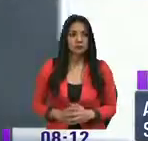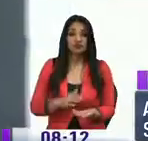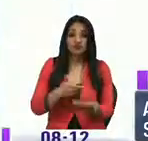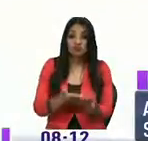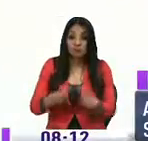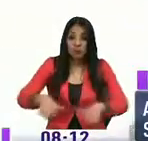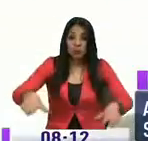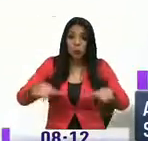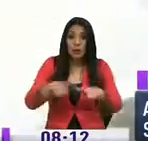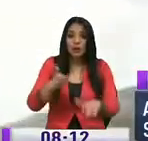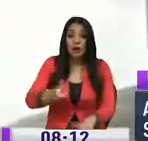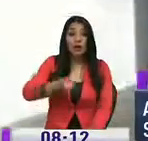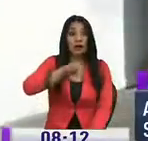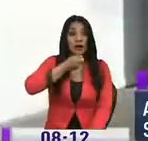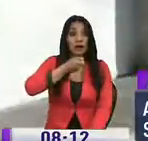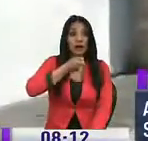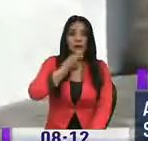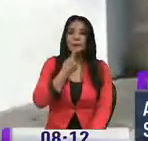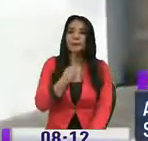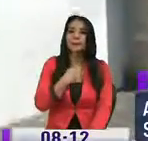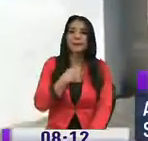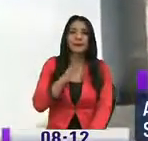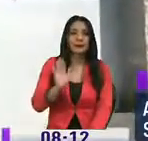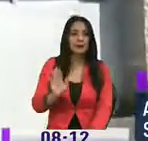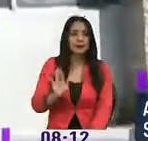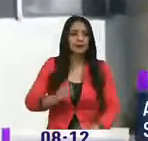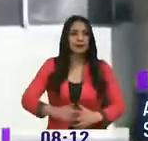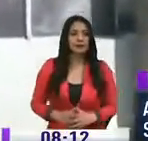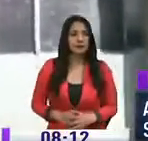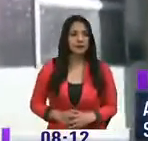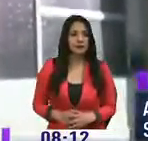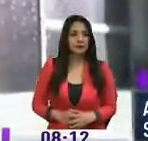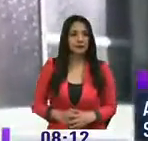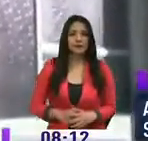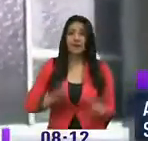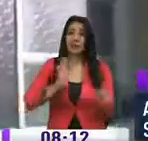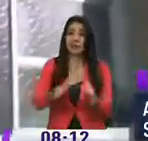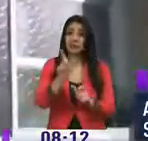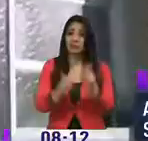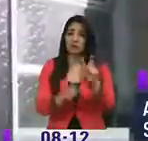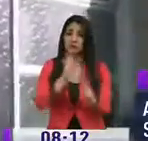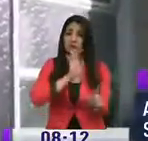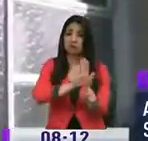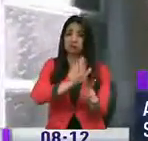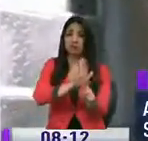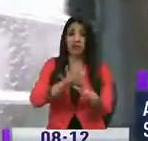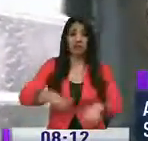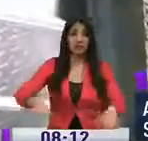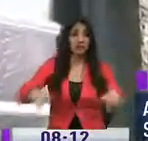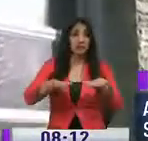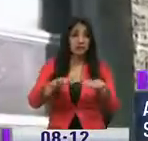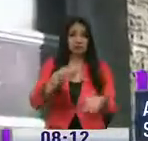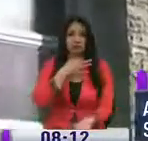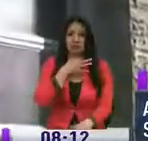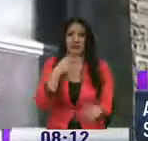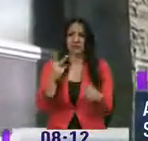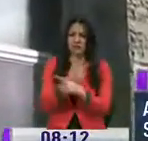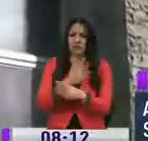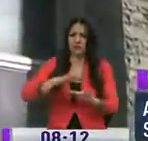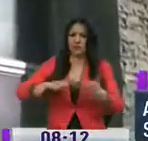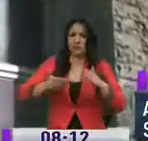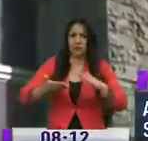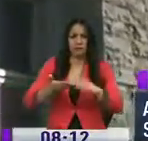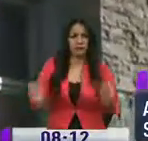e hicimos la nota, me habían señalado que habían hasta amenazas por parte de la gente que está aquí amedrentando a la comunidad y eso no puede